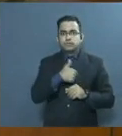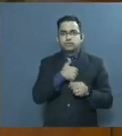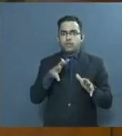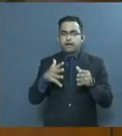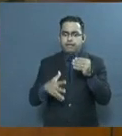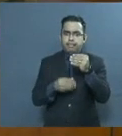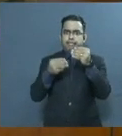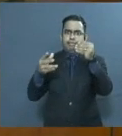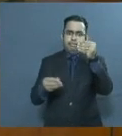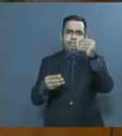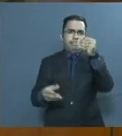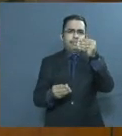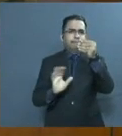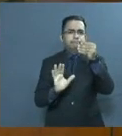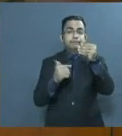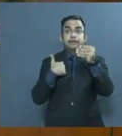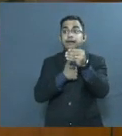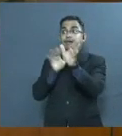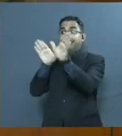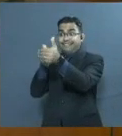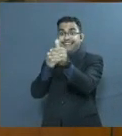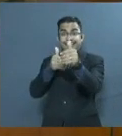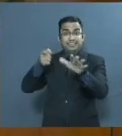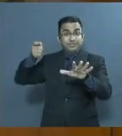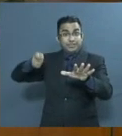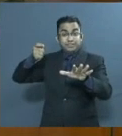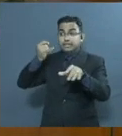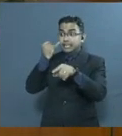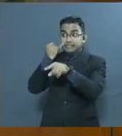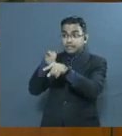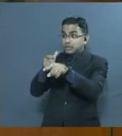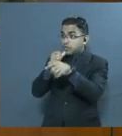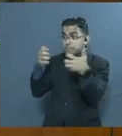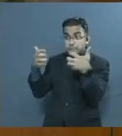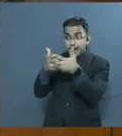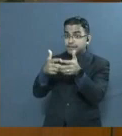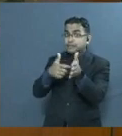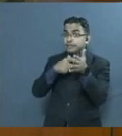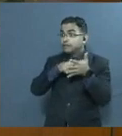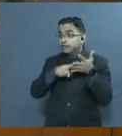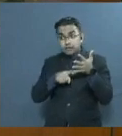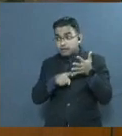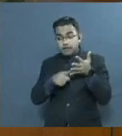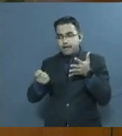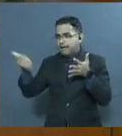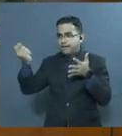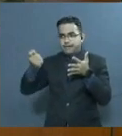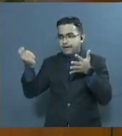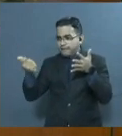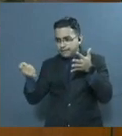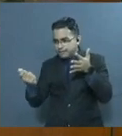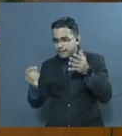futuro el trabajo de las salas con asuntos que no cumplan con los requisitos para estar ahí.